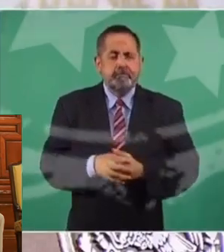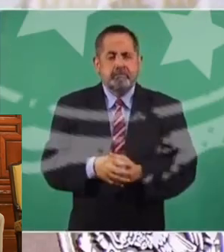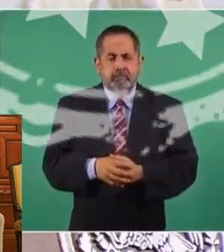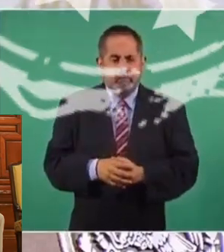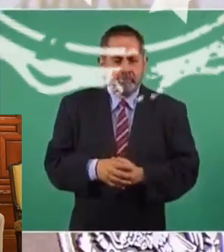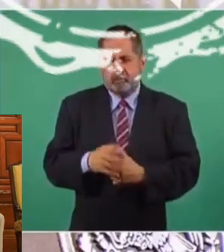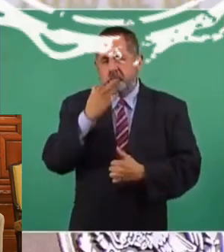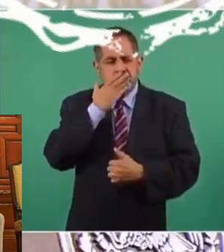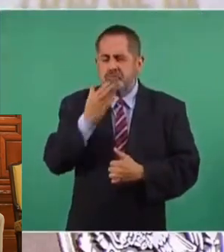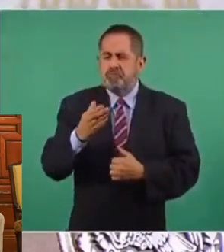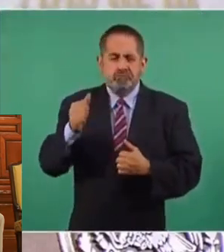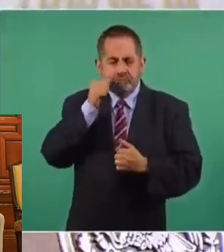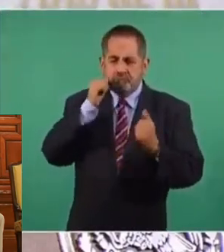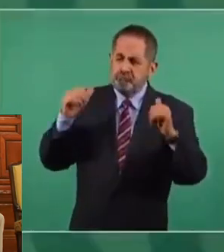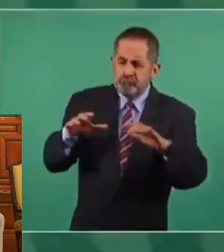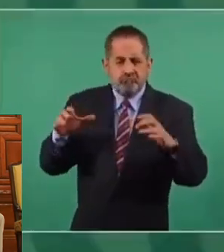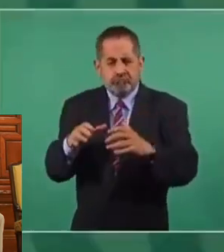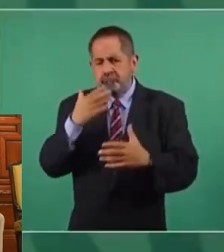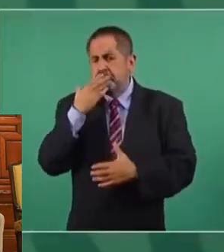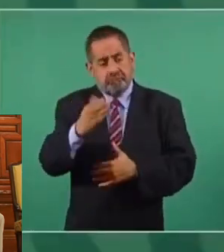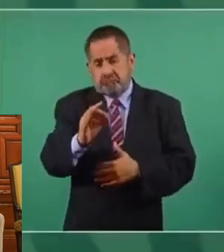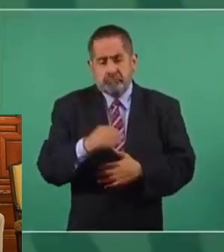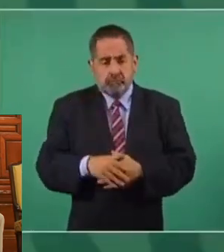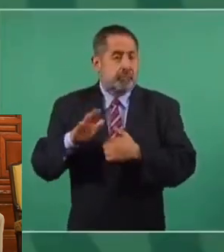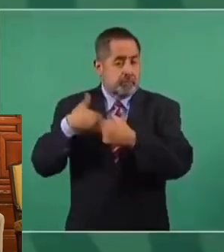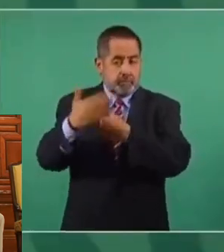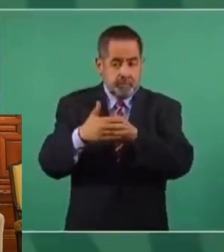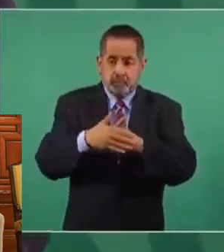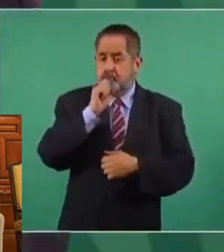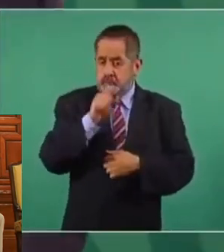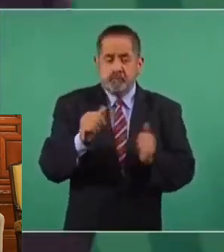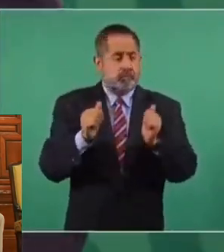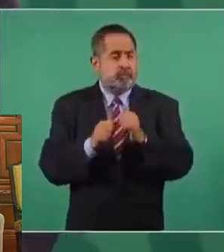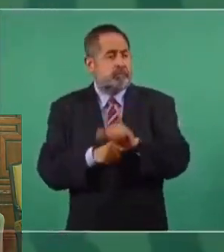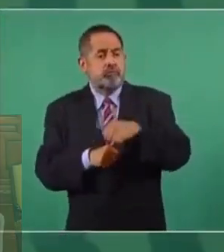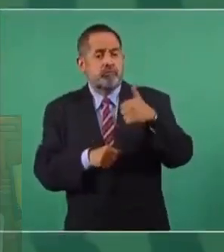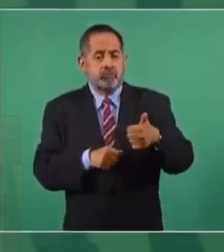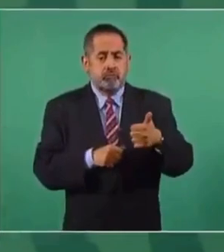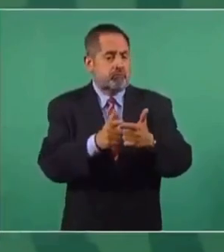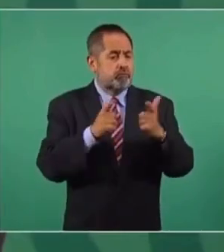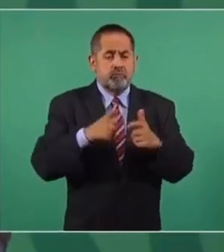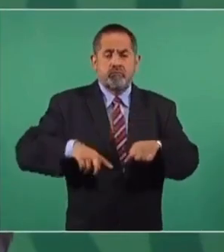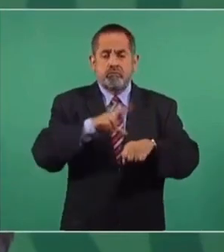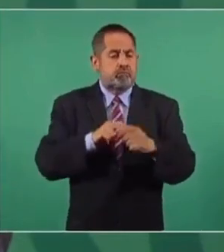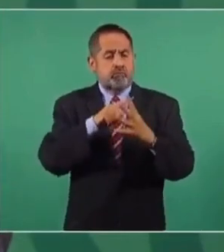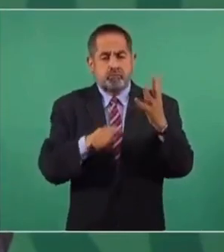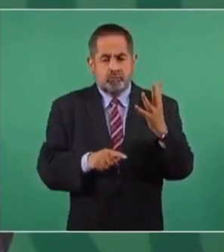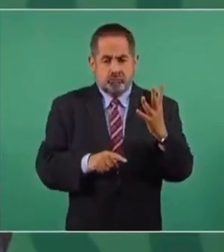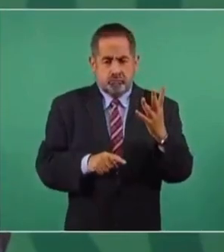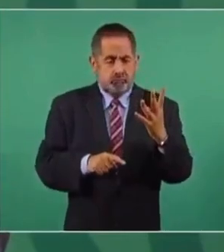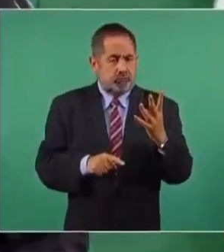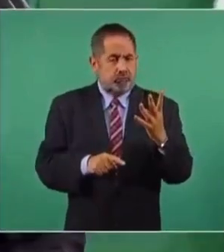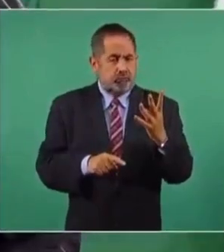Fue un buen encuentro y voy a reunirme también con los cuatro gobernadores